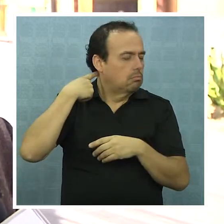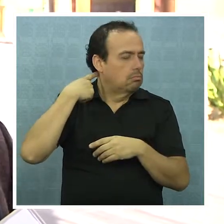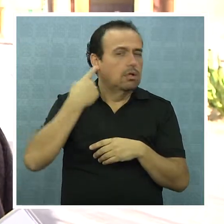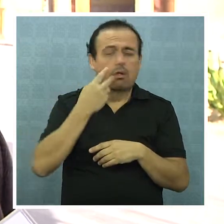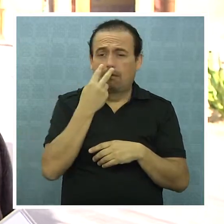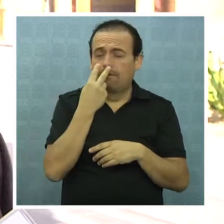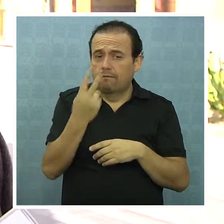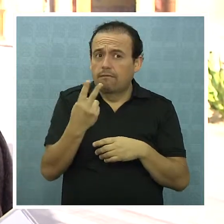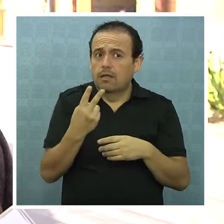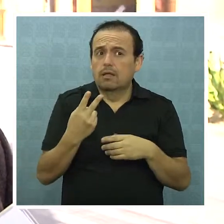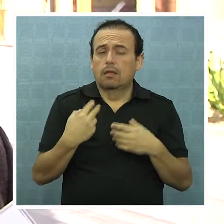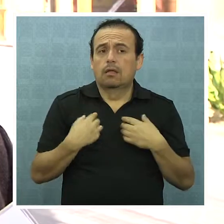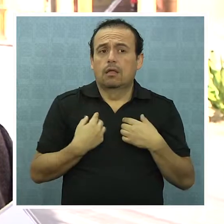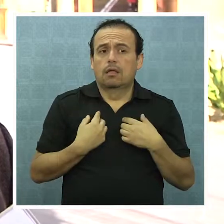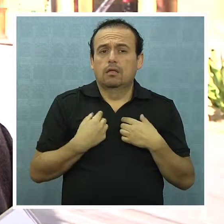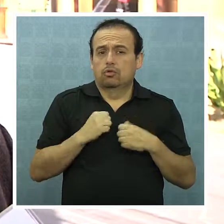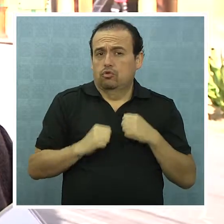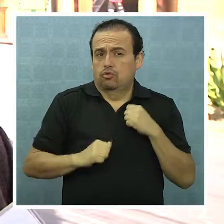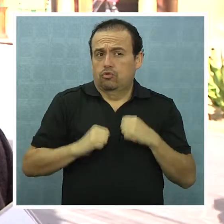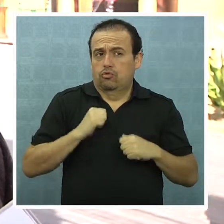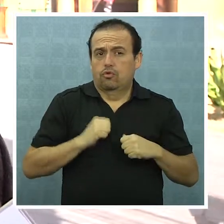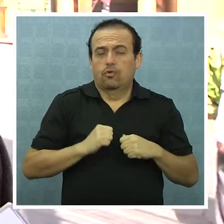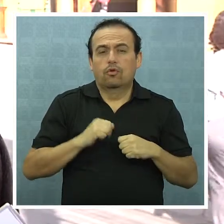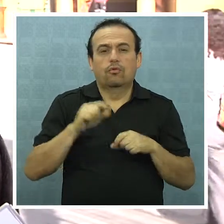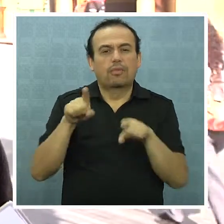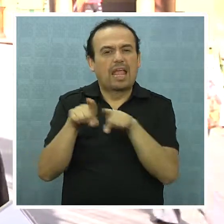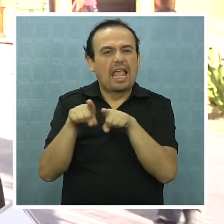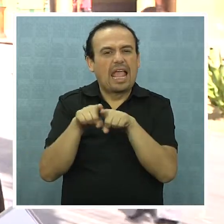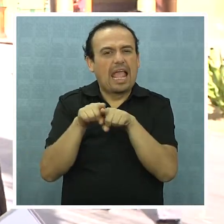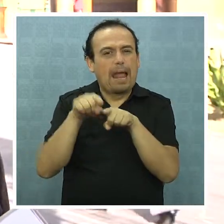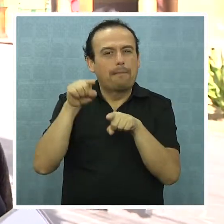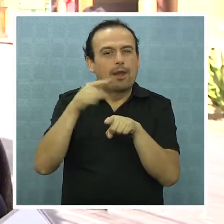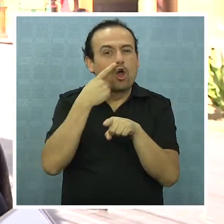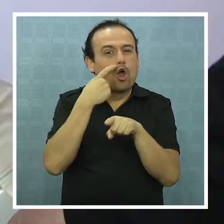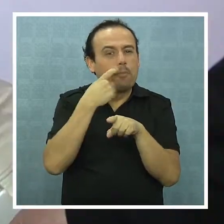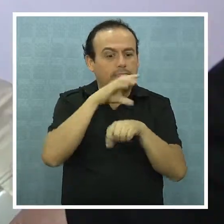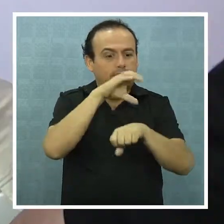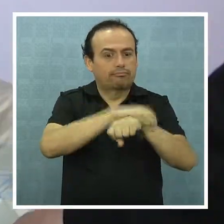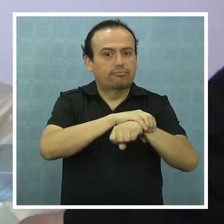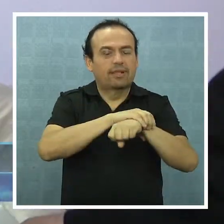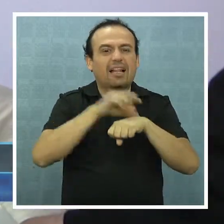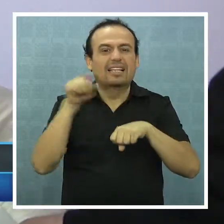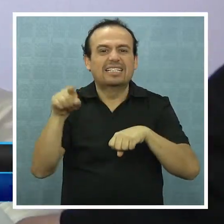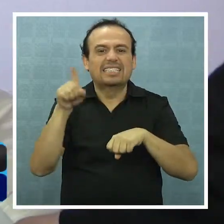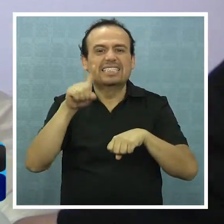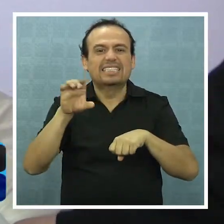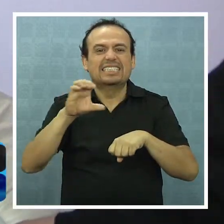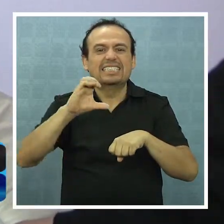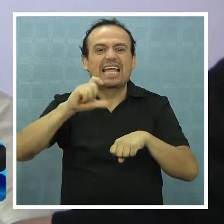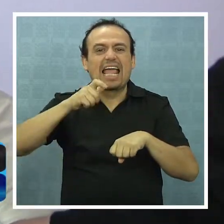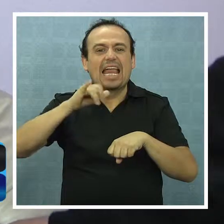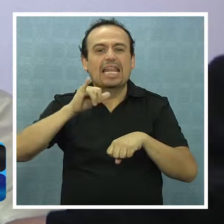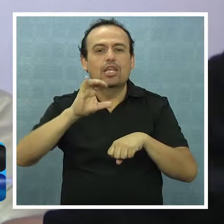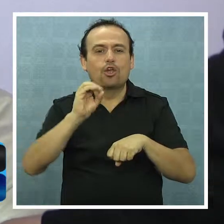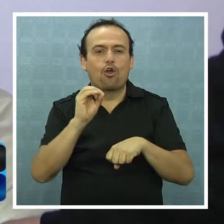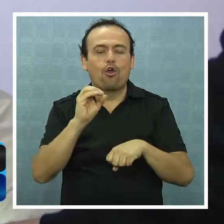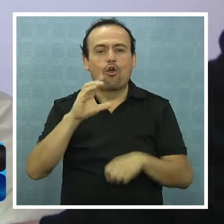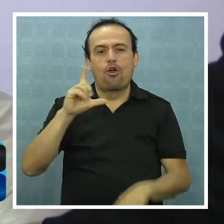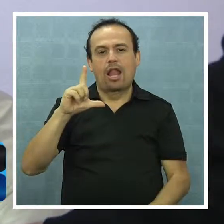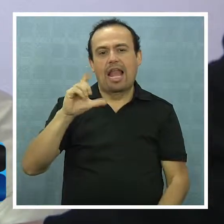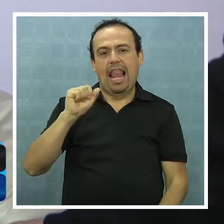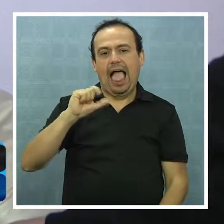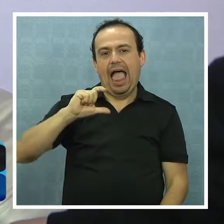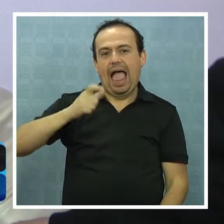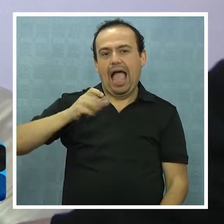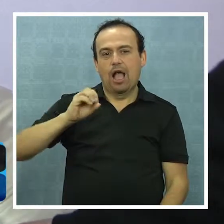sufrimiento del hermano de Sergio Lagos. No, porque yo pienso que todas las drogas que